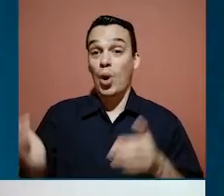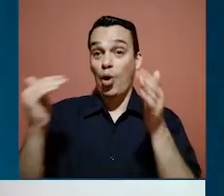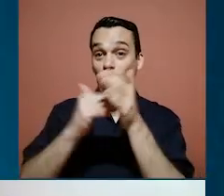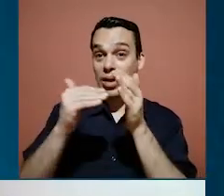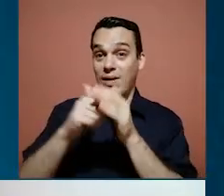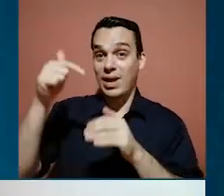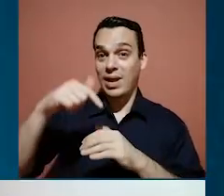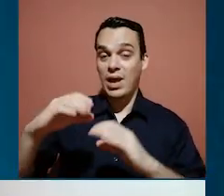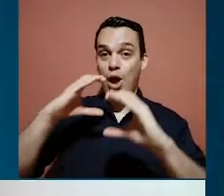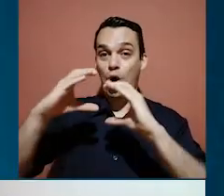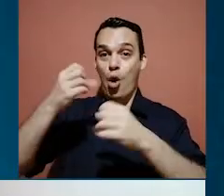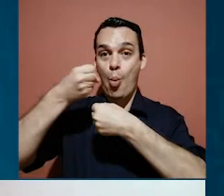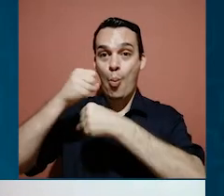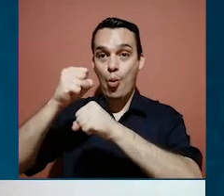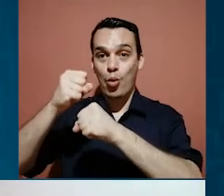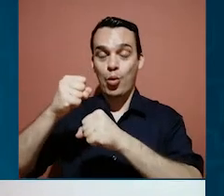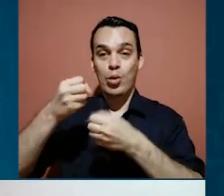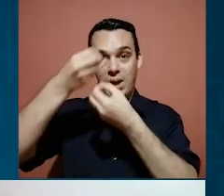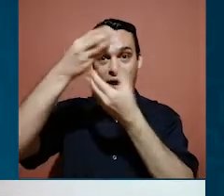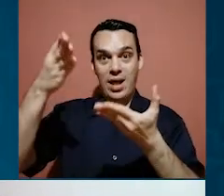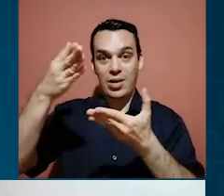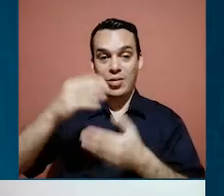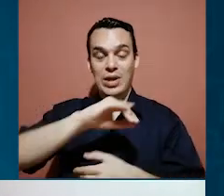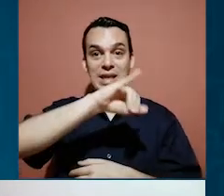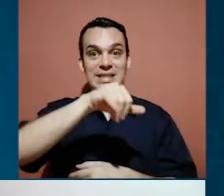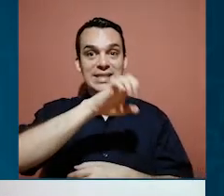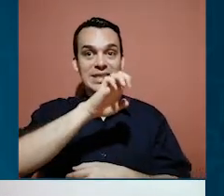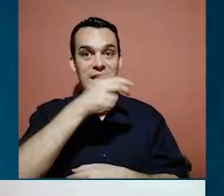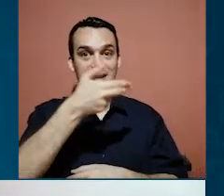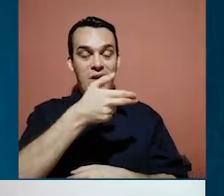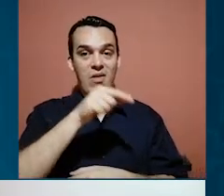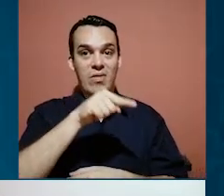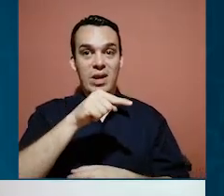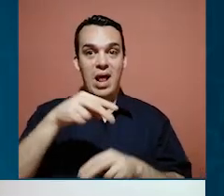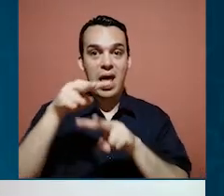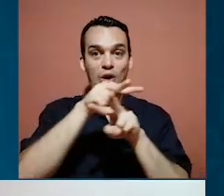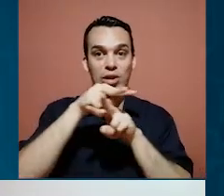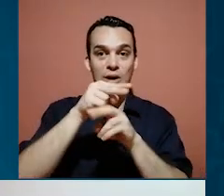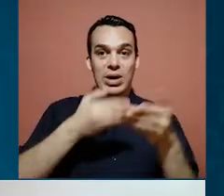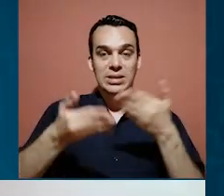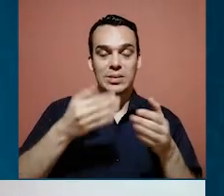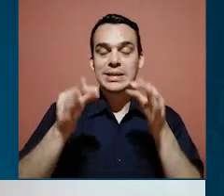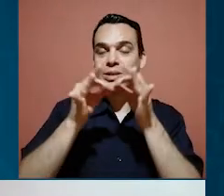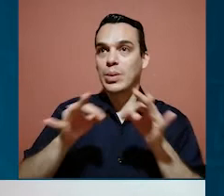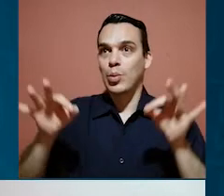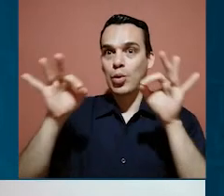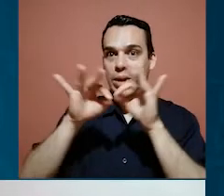Regresamos a Comunicados. Hoy nos acompaña Jenny Chavarría, nuestra Contralora de Servicios. Jenny,